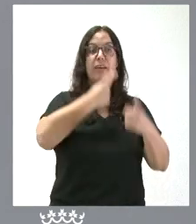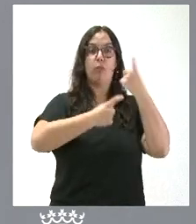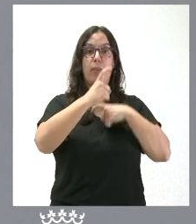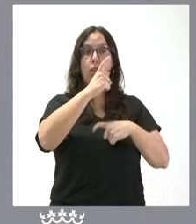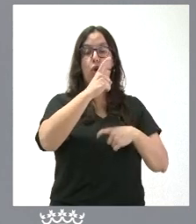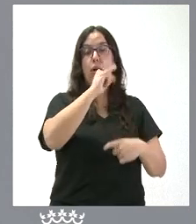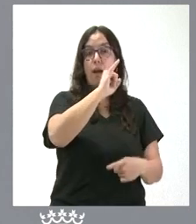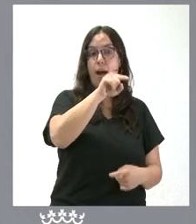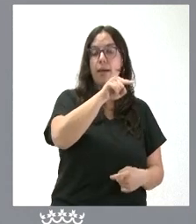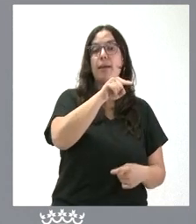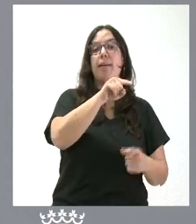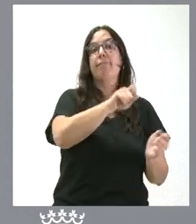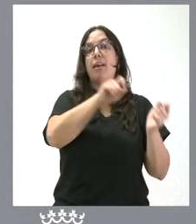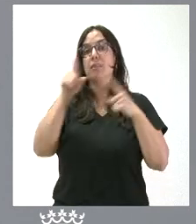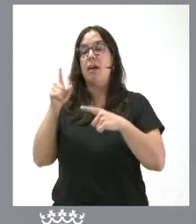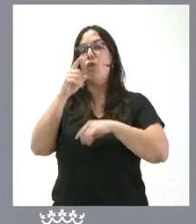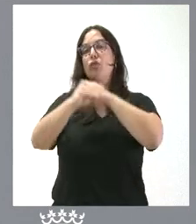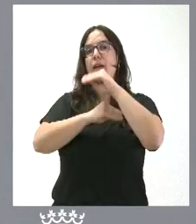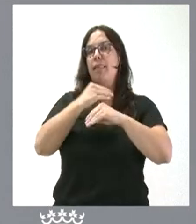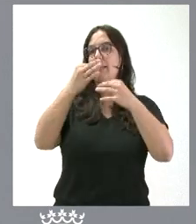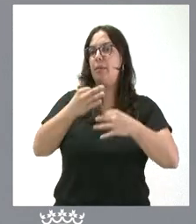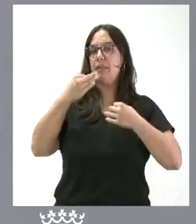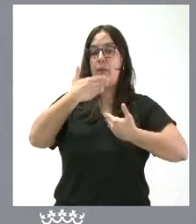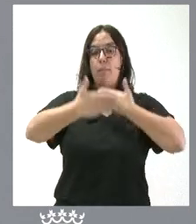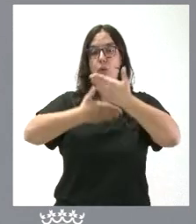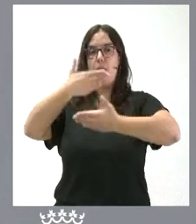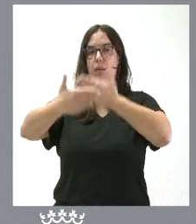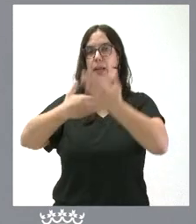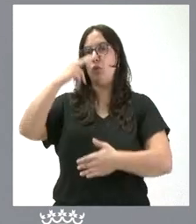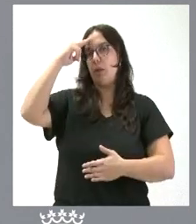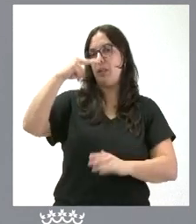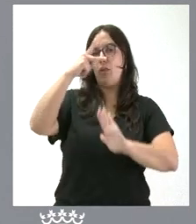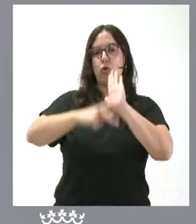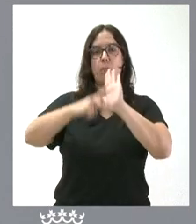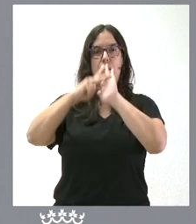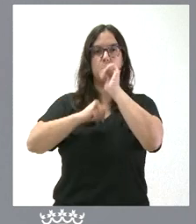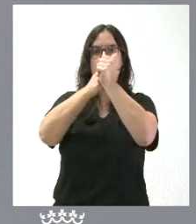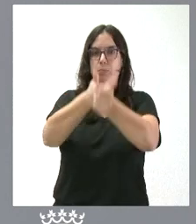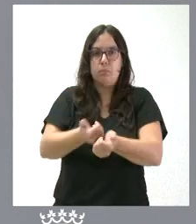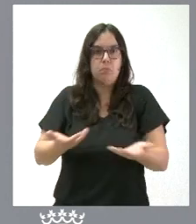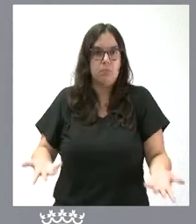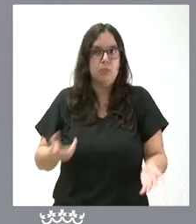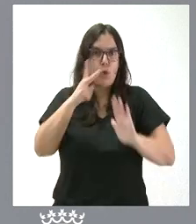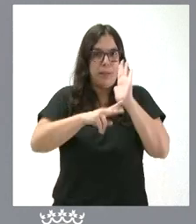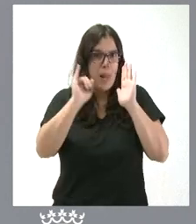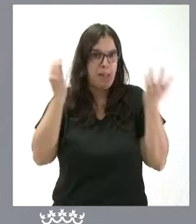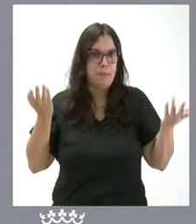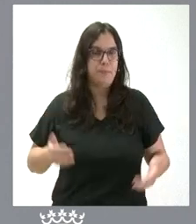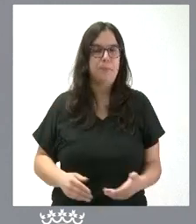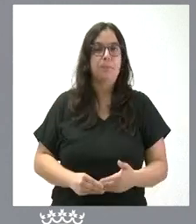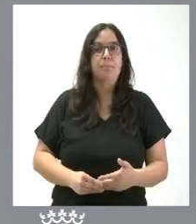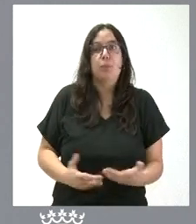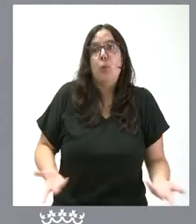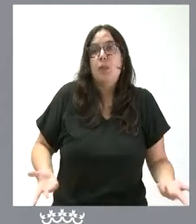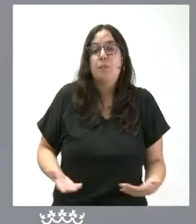Turismo, el traslado se ha hecho respetando los procedimientos y las normas establecidas legalmente para esta finalidad, que las hay. Y, en